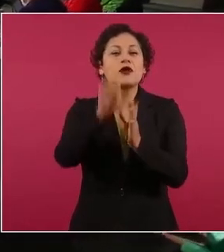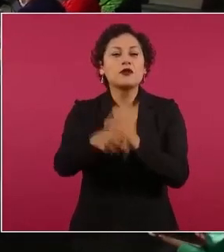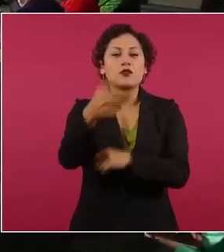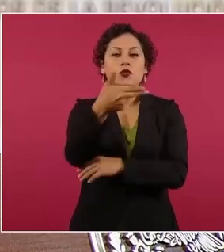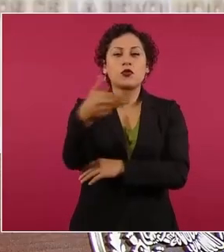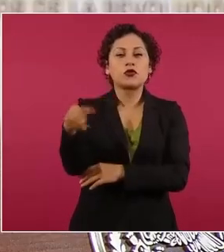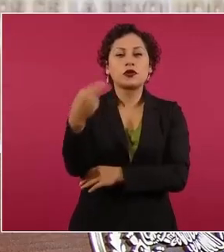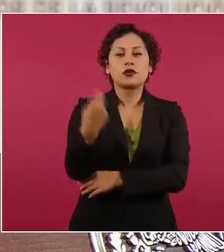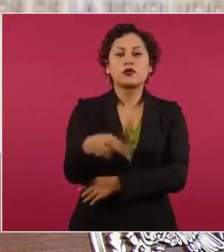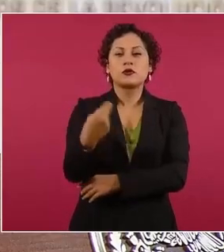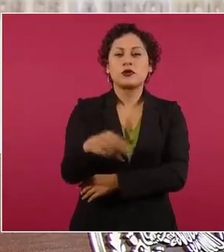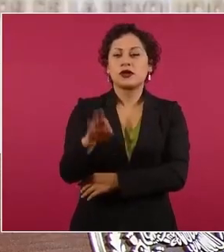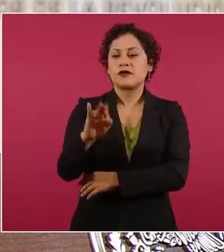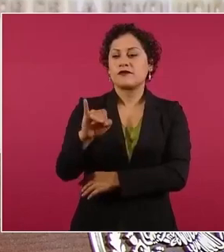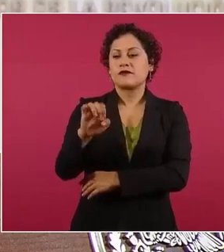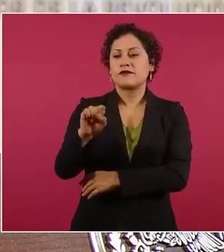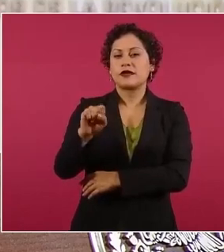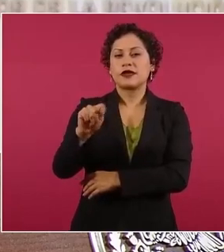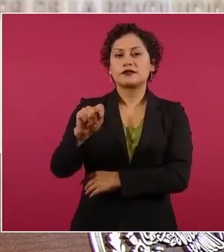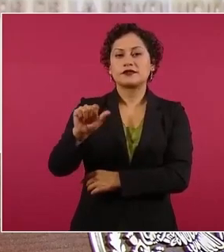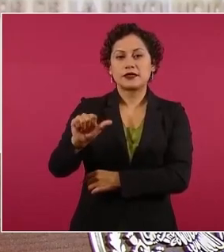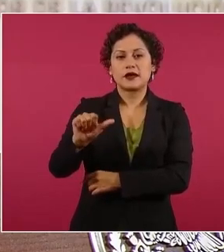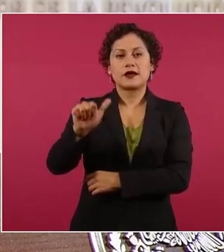el que está en reforma